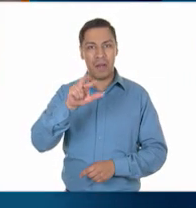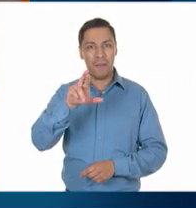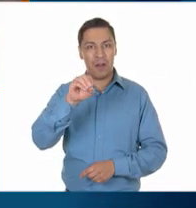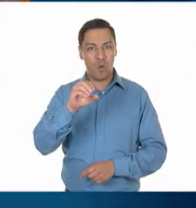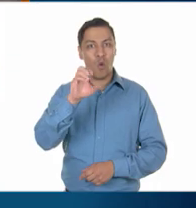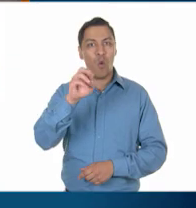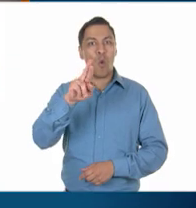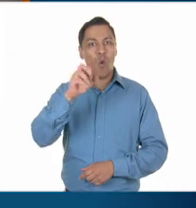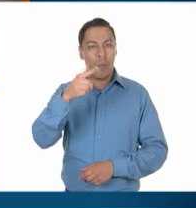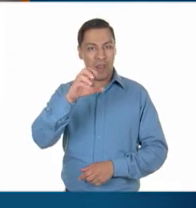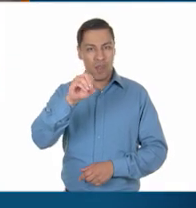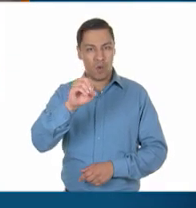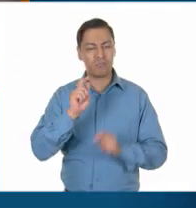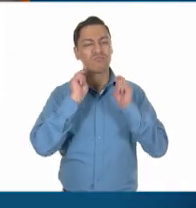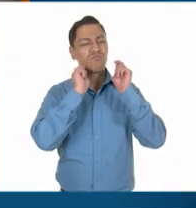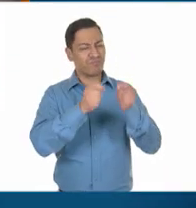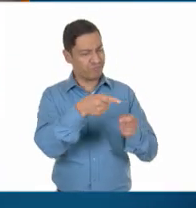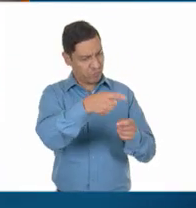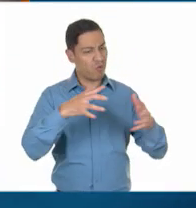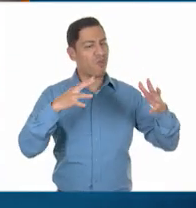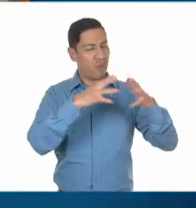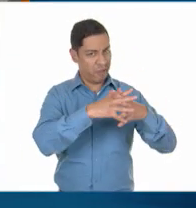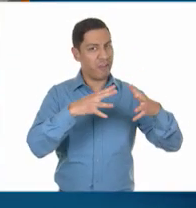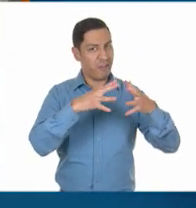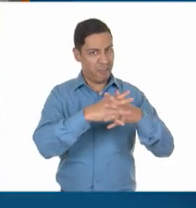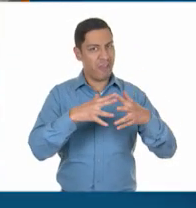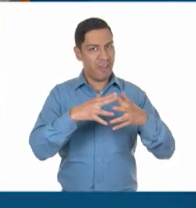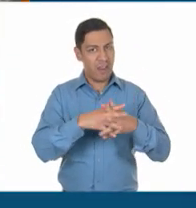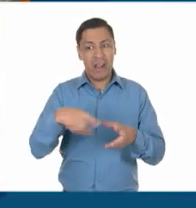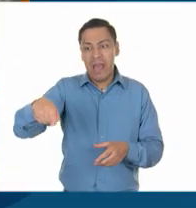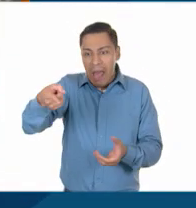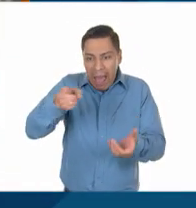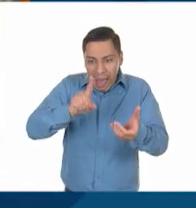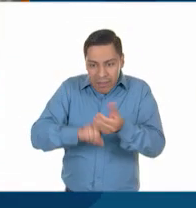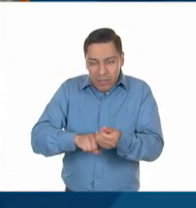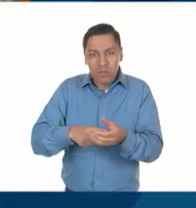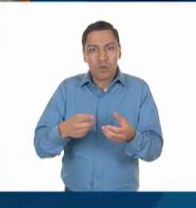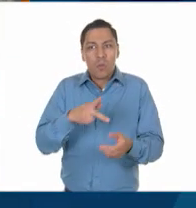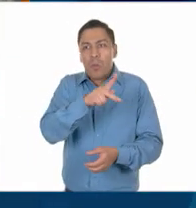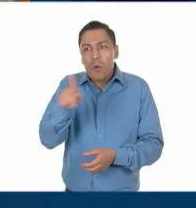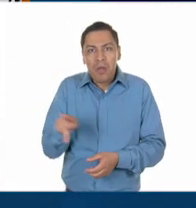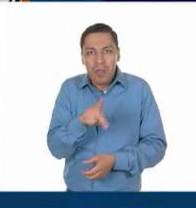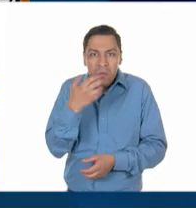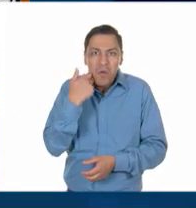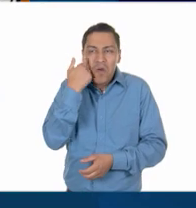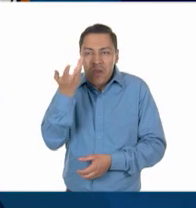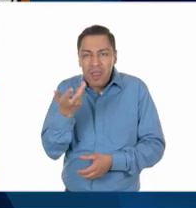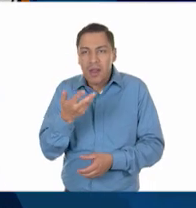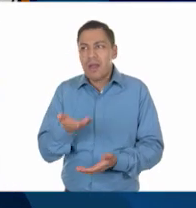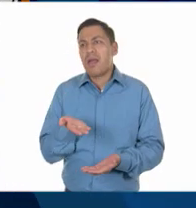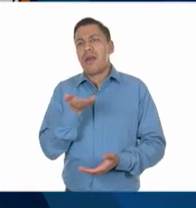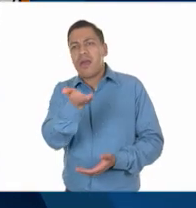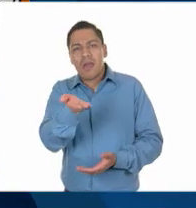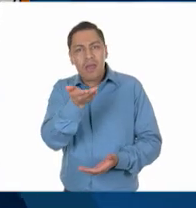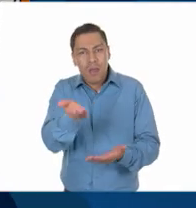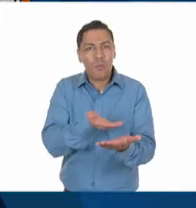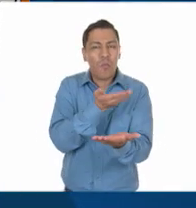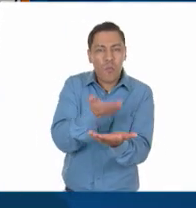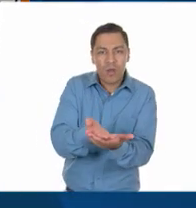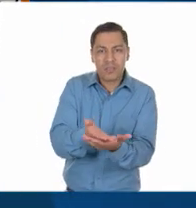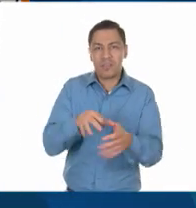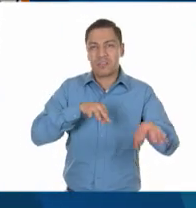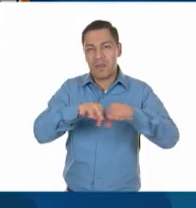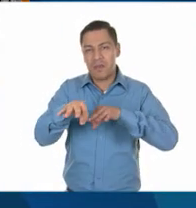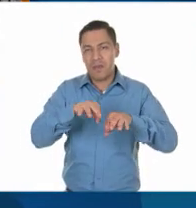conducción de la guerra y dio respuesta a las demandas sociales con un conjunto de leyes preconstitucionales